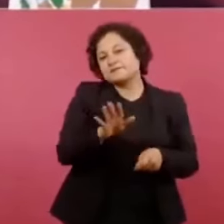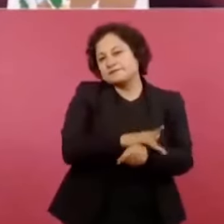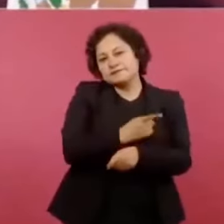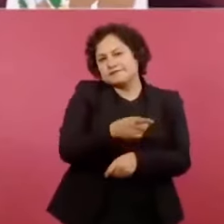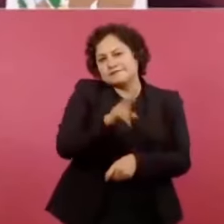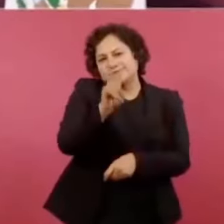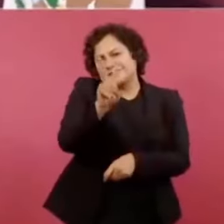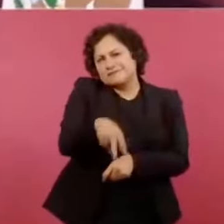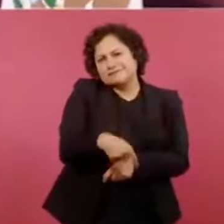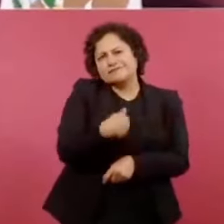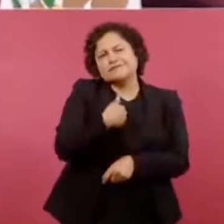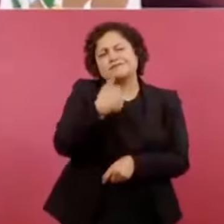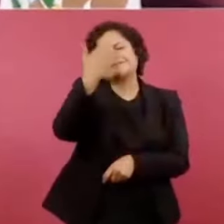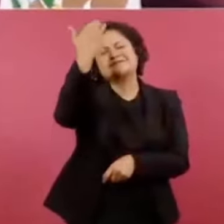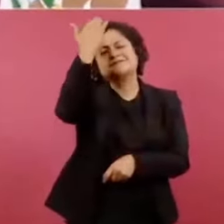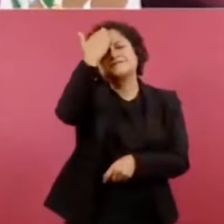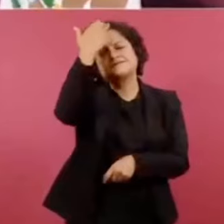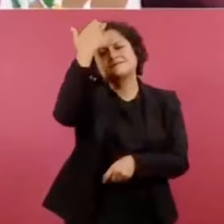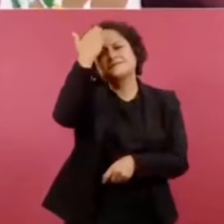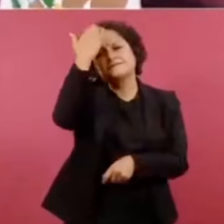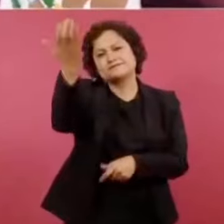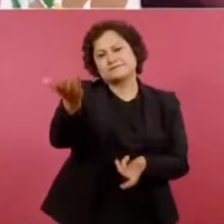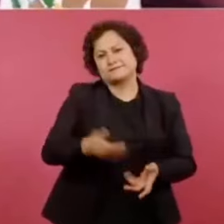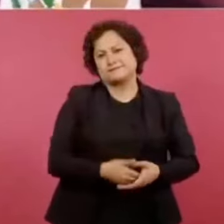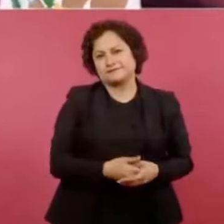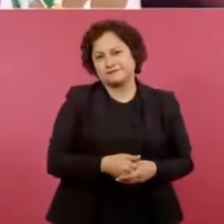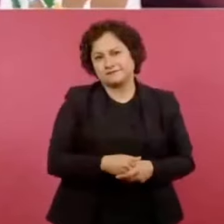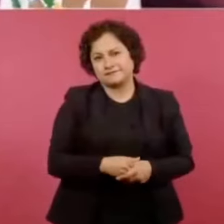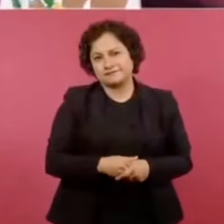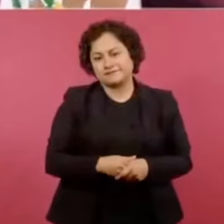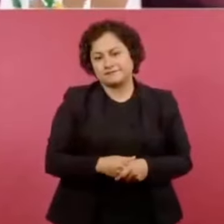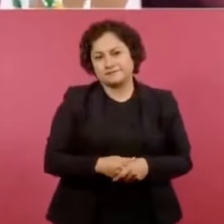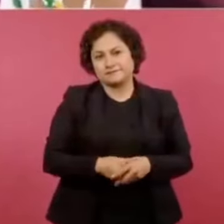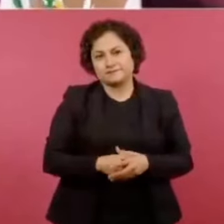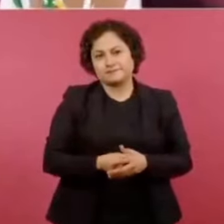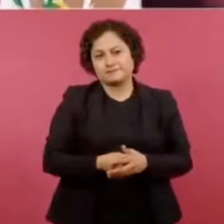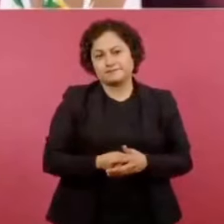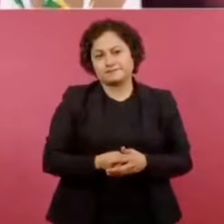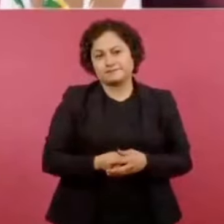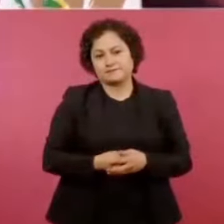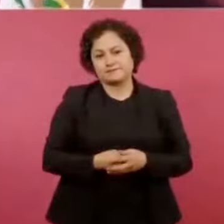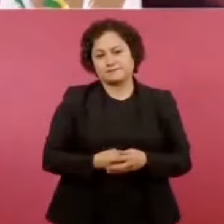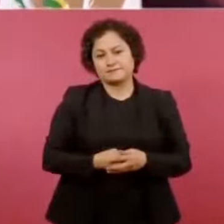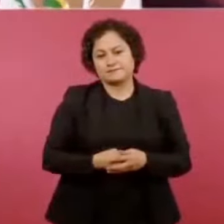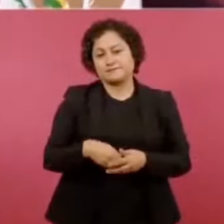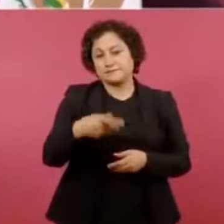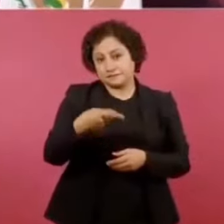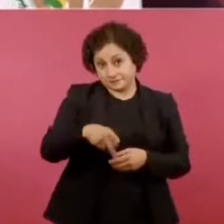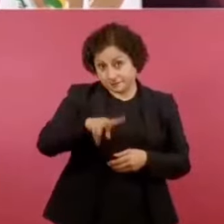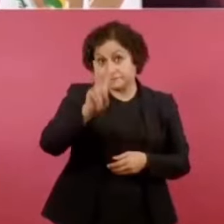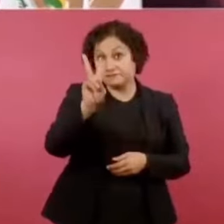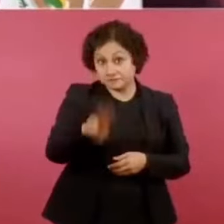pero sí era bien bache,